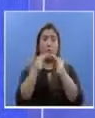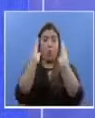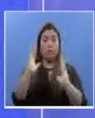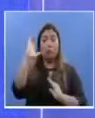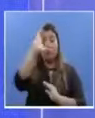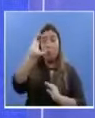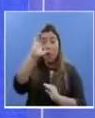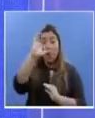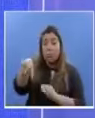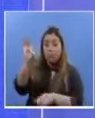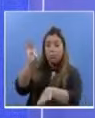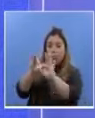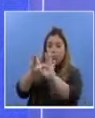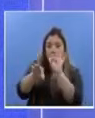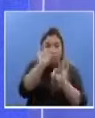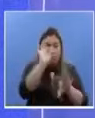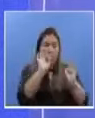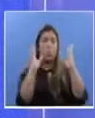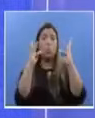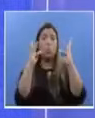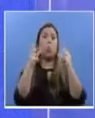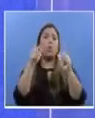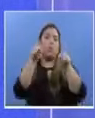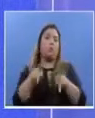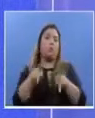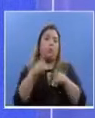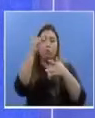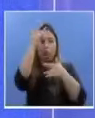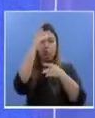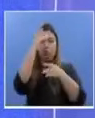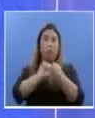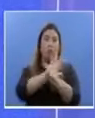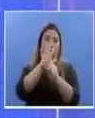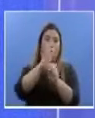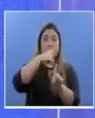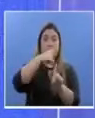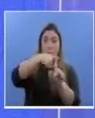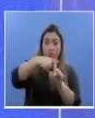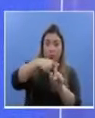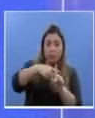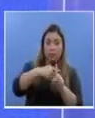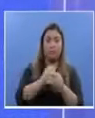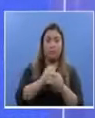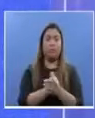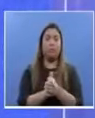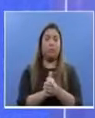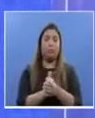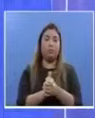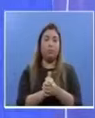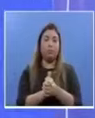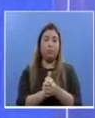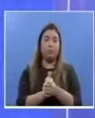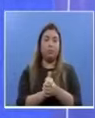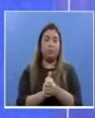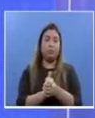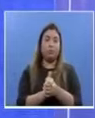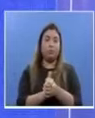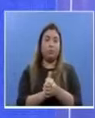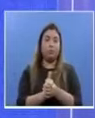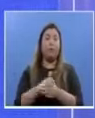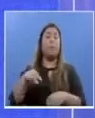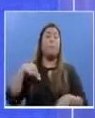que pudieran estar contagiadas de COVID positivo y con esto lograr